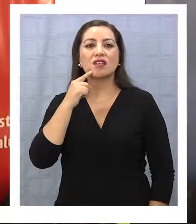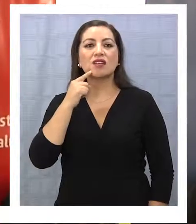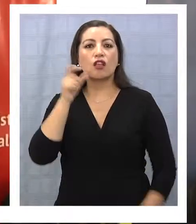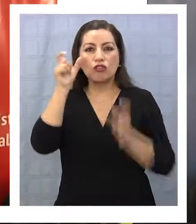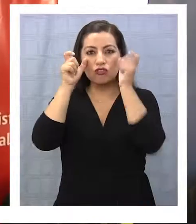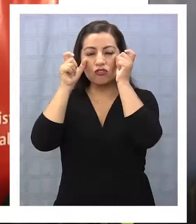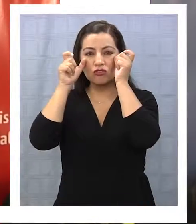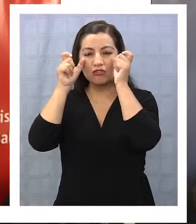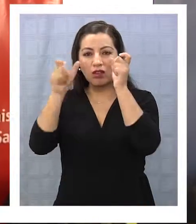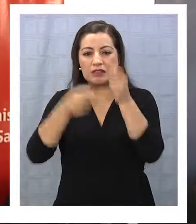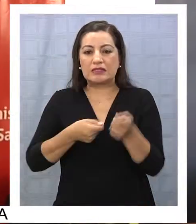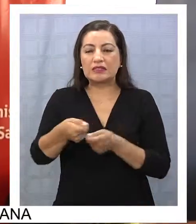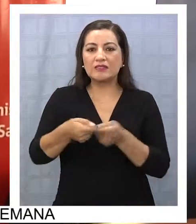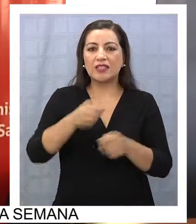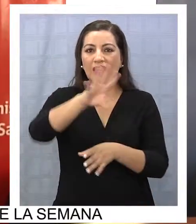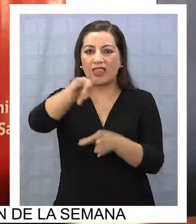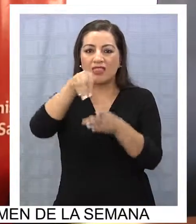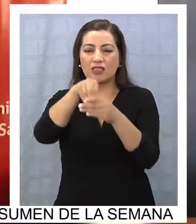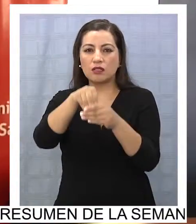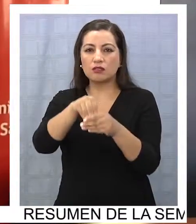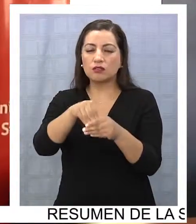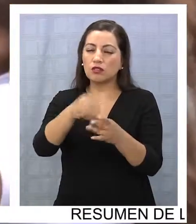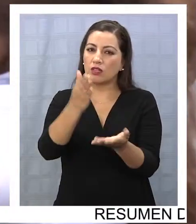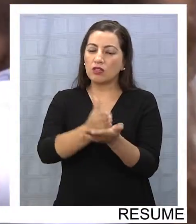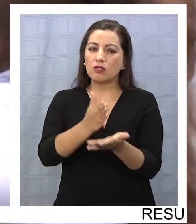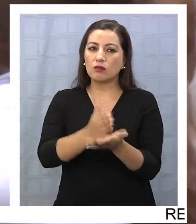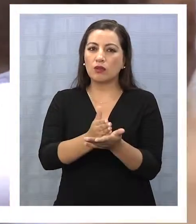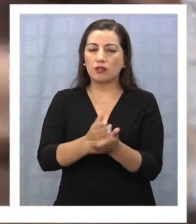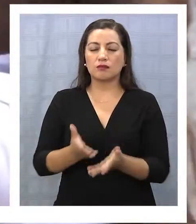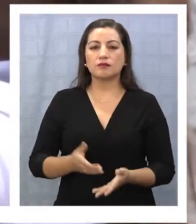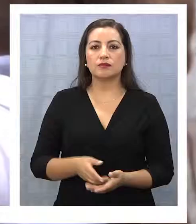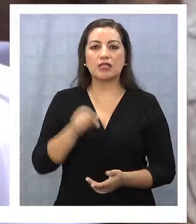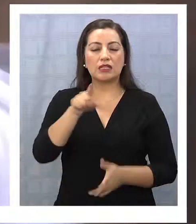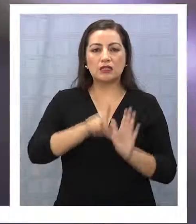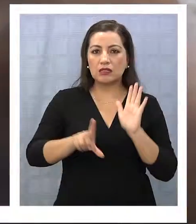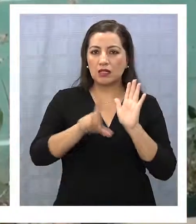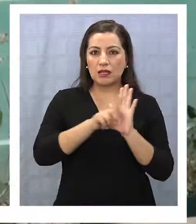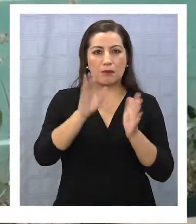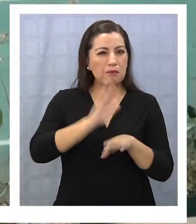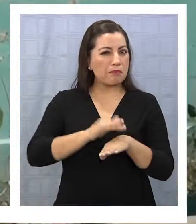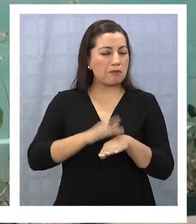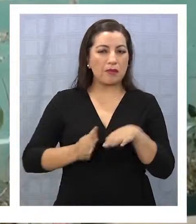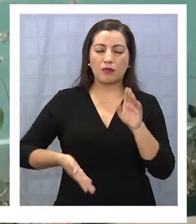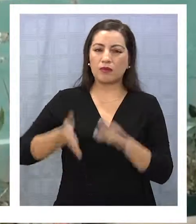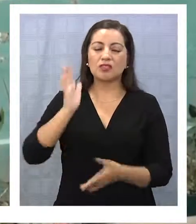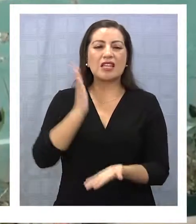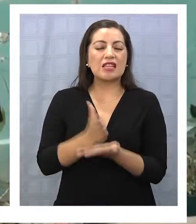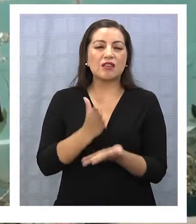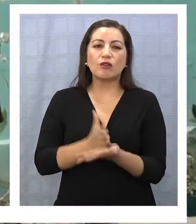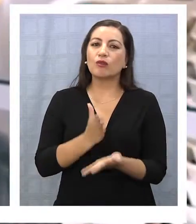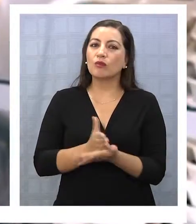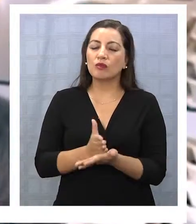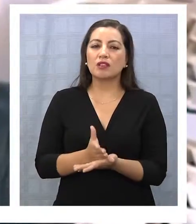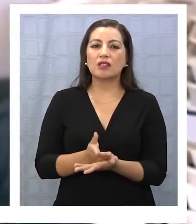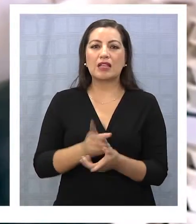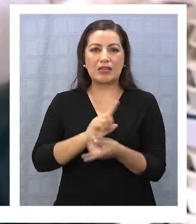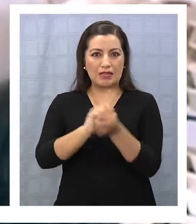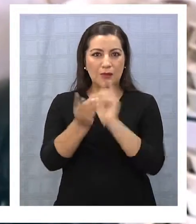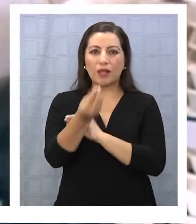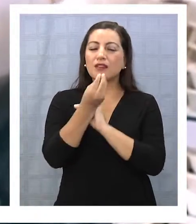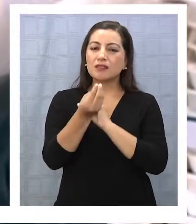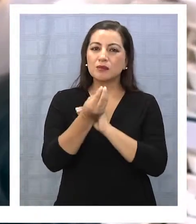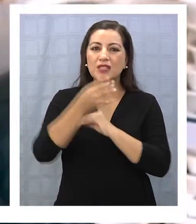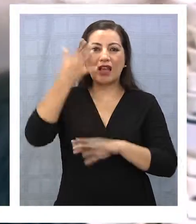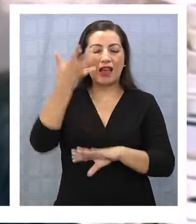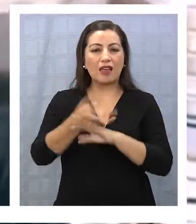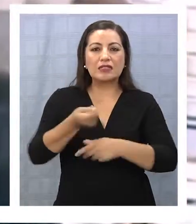kioscos al interior de los establecimientos educacionales. Esta ley permitirá a los colegios cambiar el tipo de alimentación que se entrega en